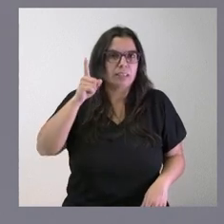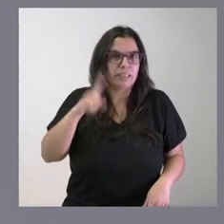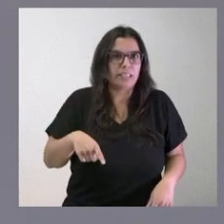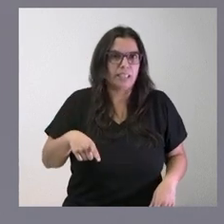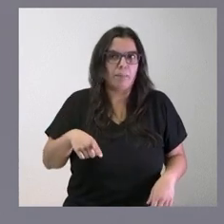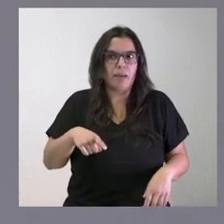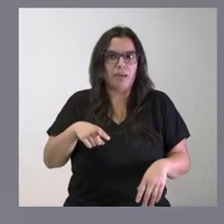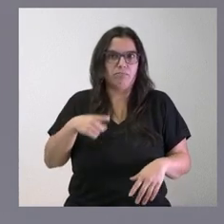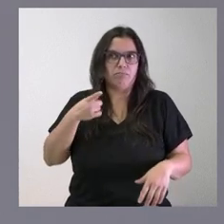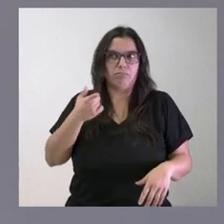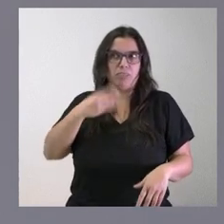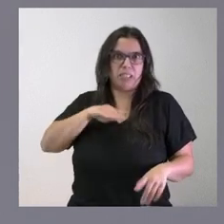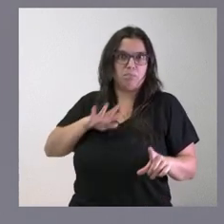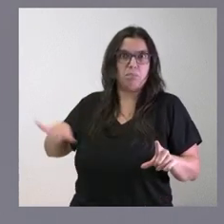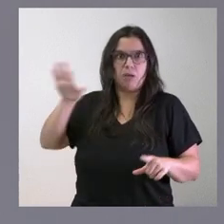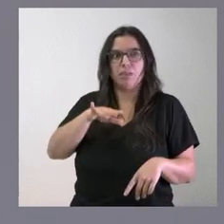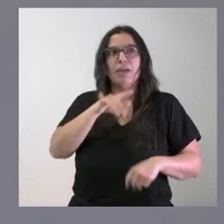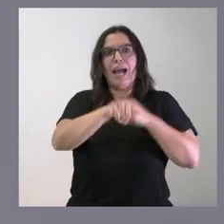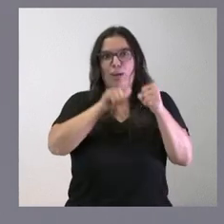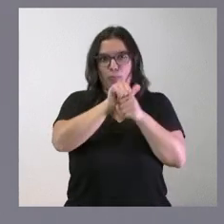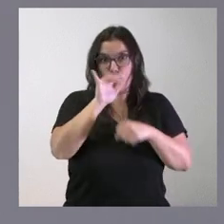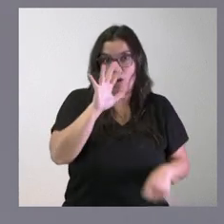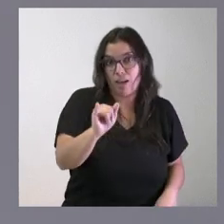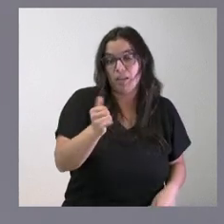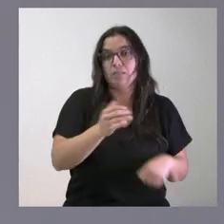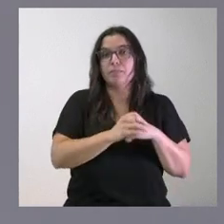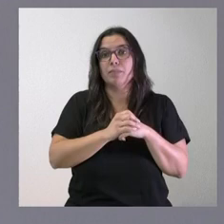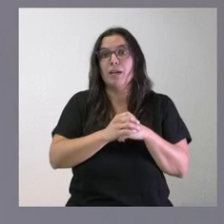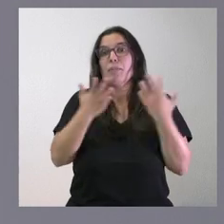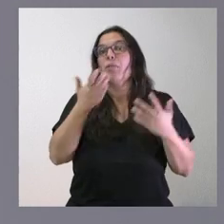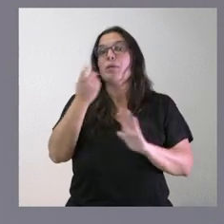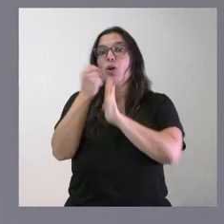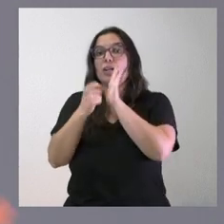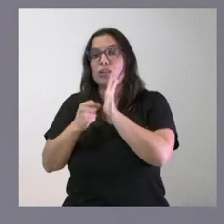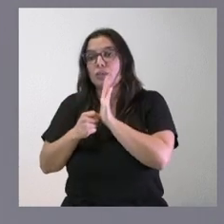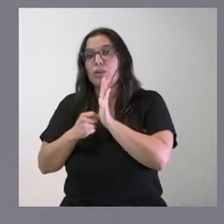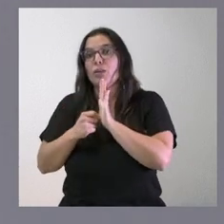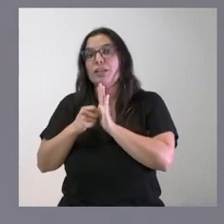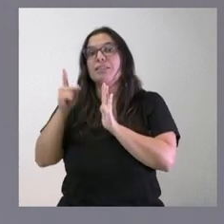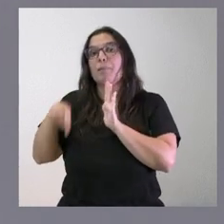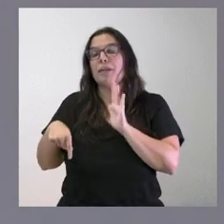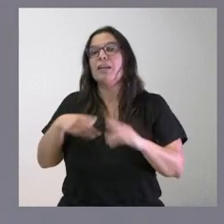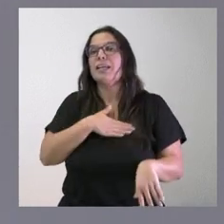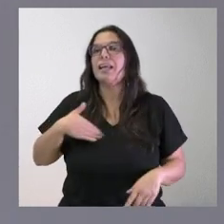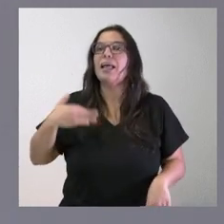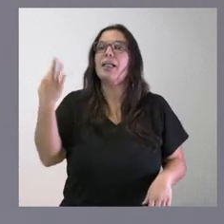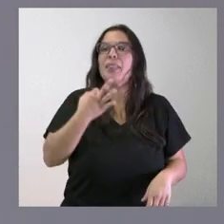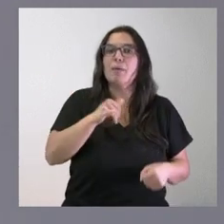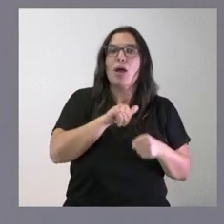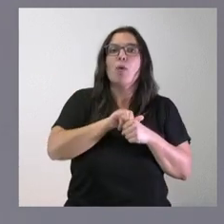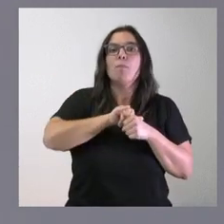ámbito nacional León tiene un aeropuerto pero sin embargo entre las condiciones también se nos manifiesta que tiene que haber vuelos